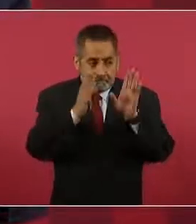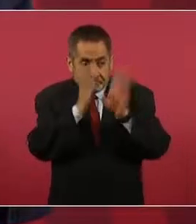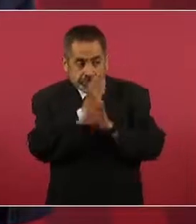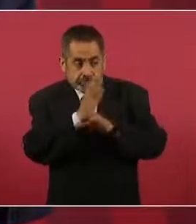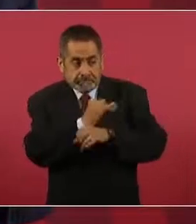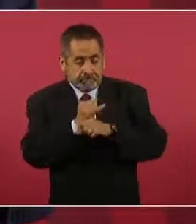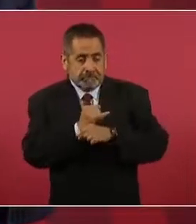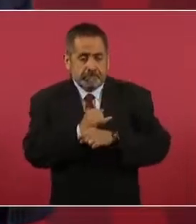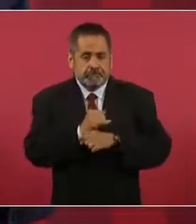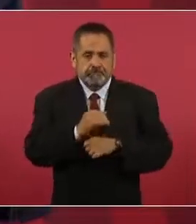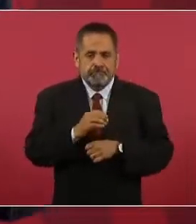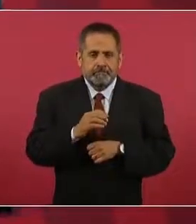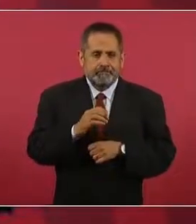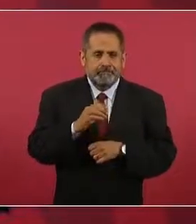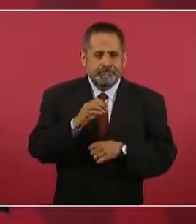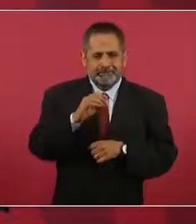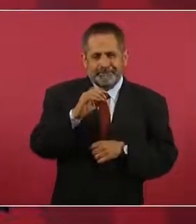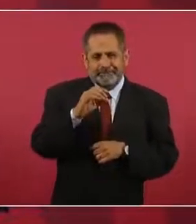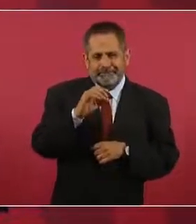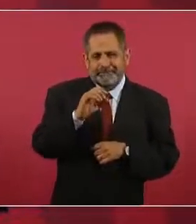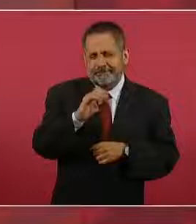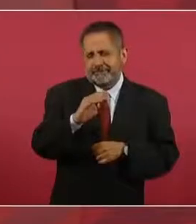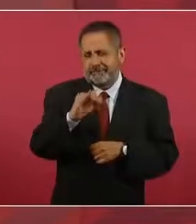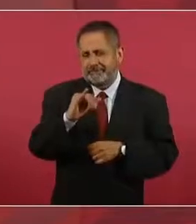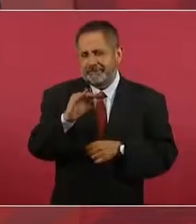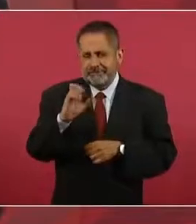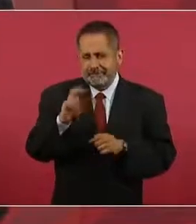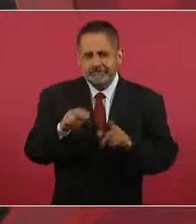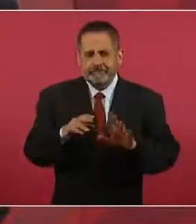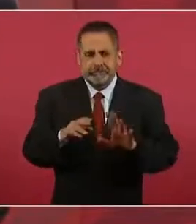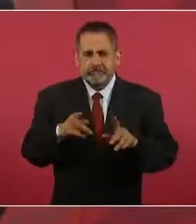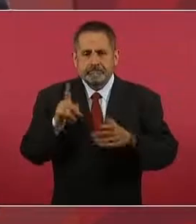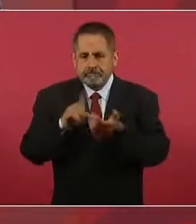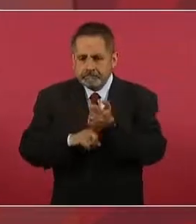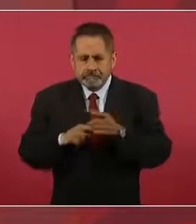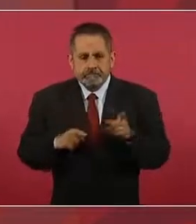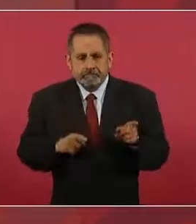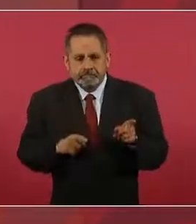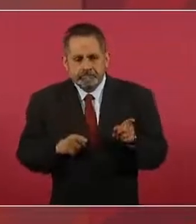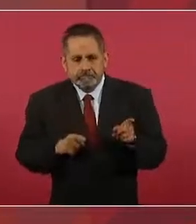existe el CISEN, pero sí hay inteligencia.